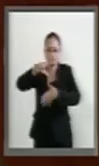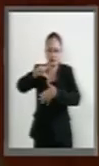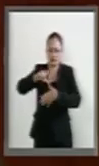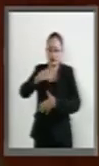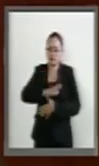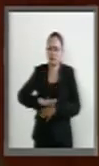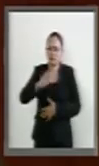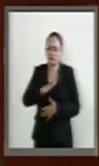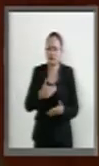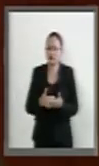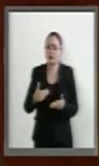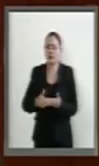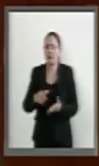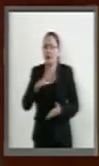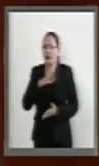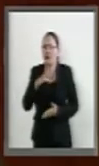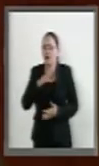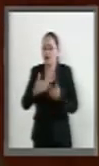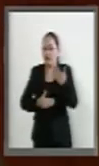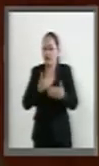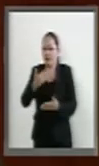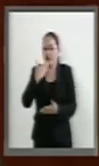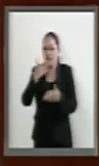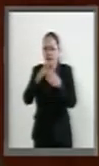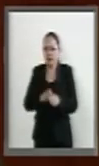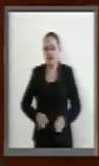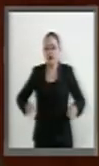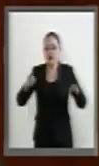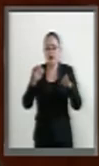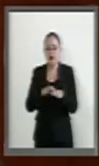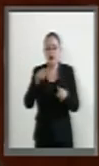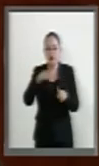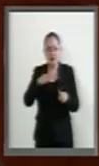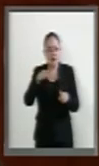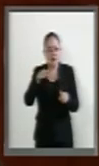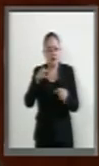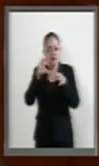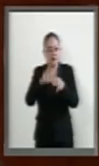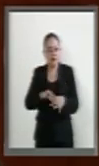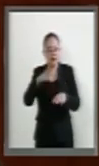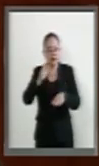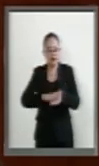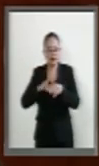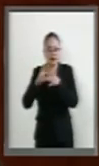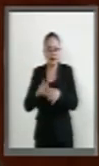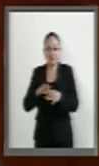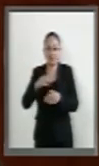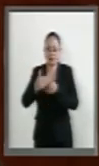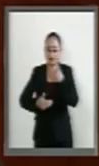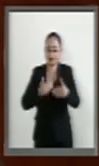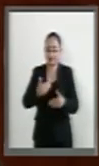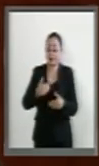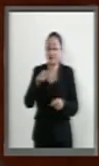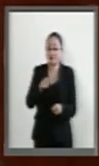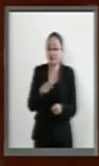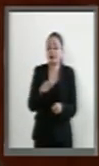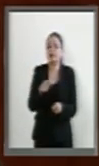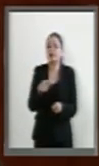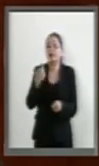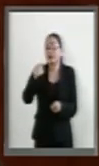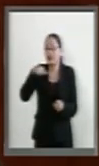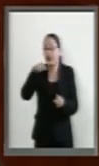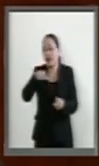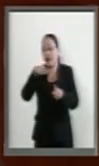existe un gran avance y una profundización de los procesos que avanzan a una